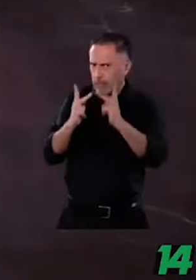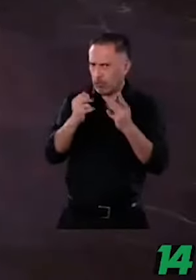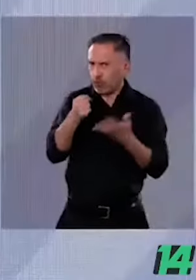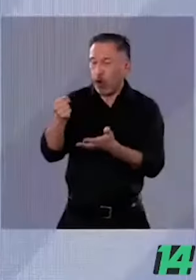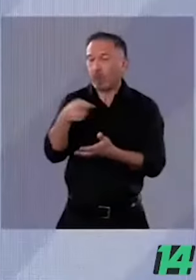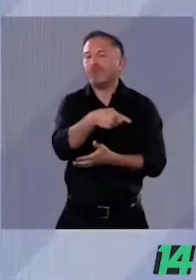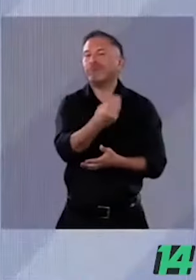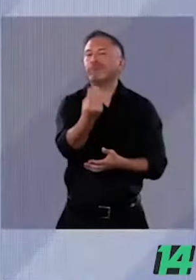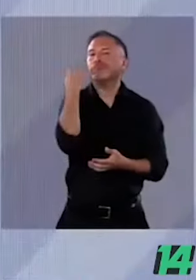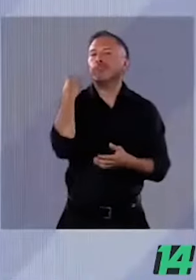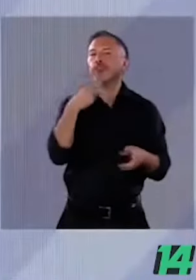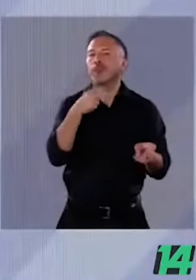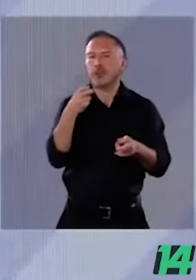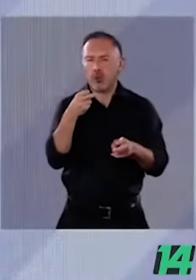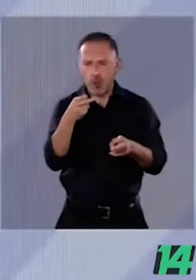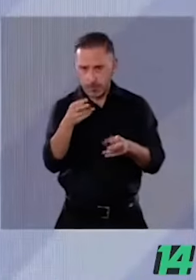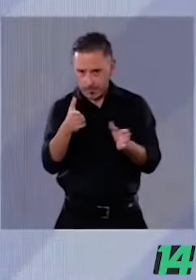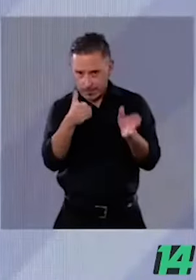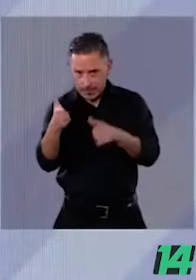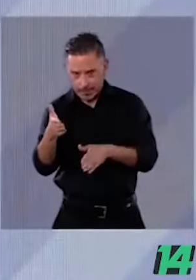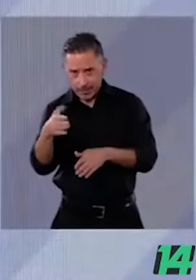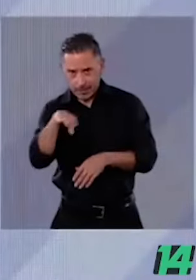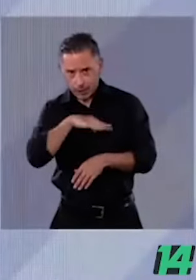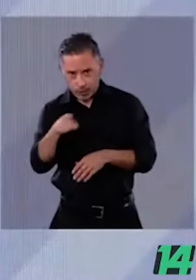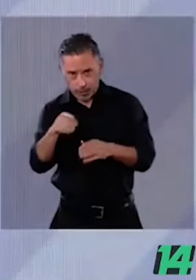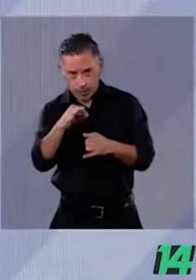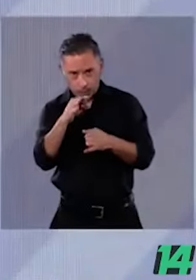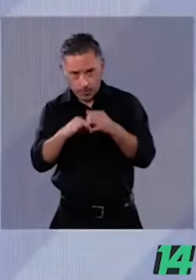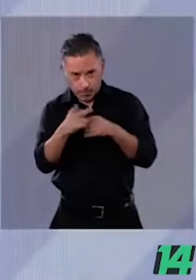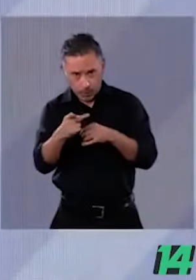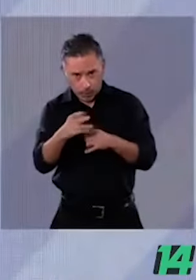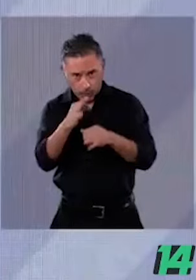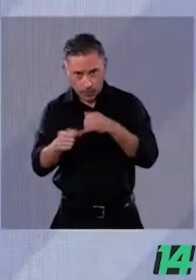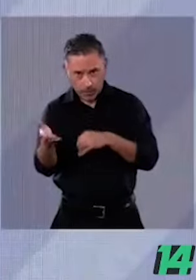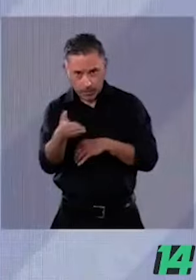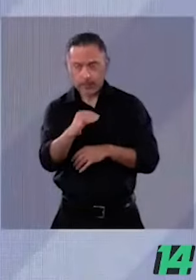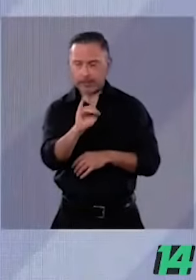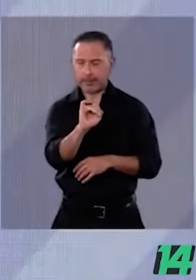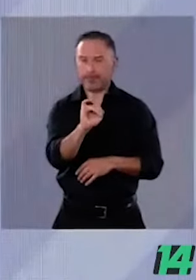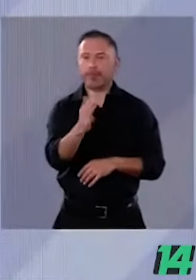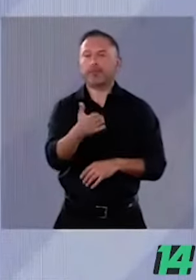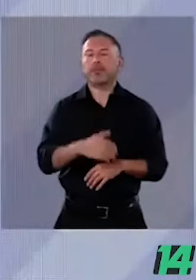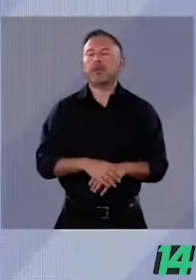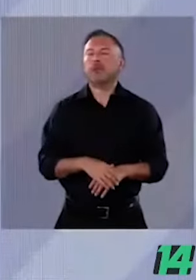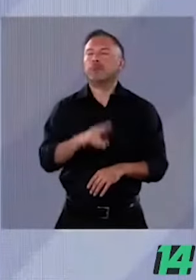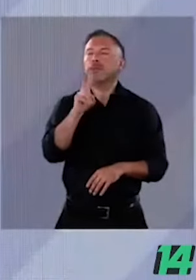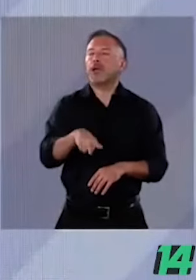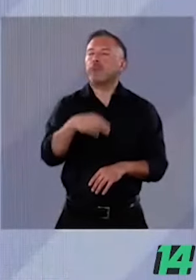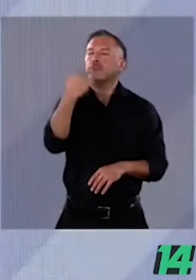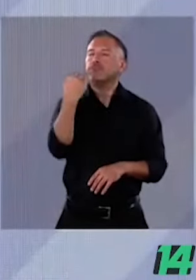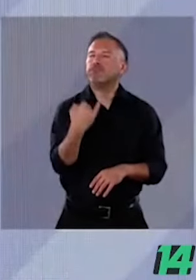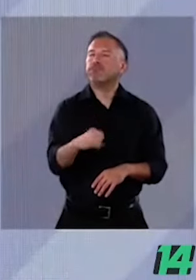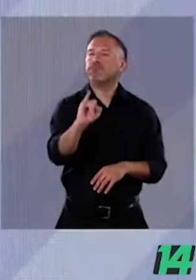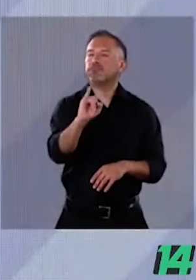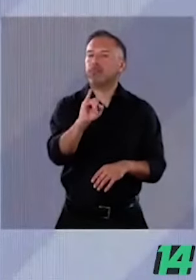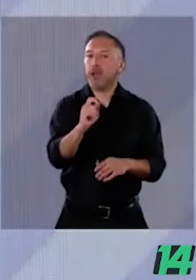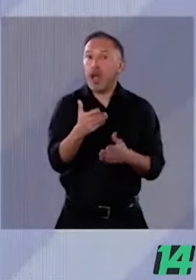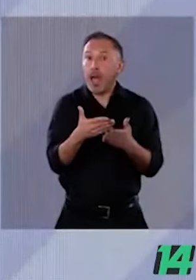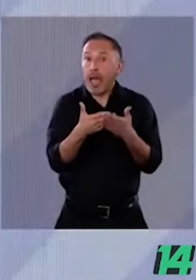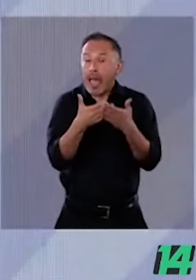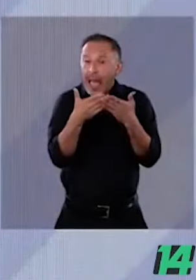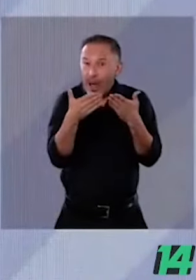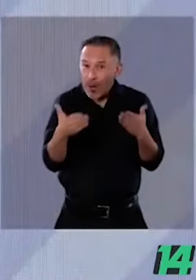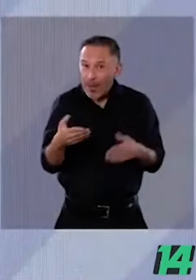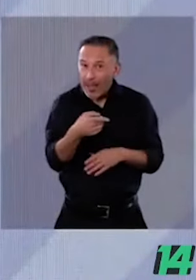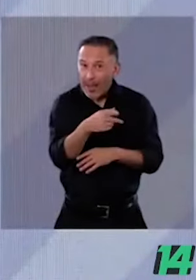Es la última, ¿verdad? Sí. Es una ironía del destino que el día de hoy, el PRIAN, esté